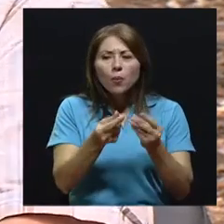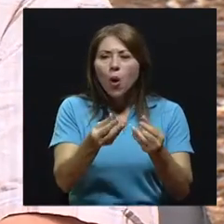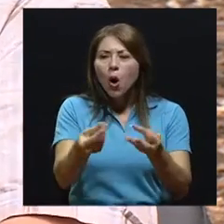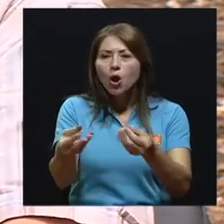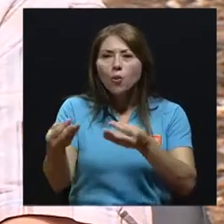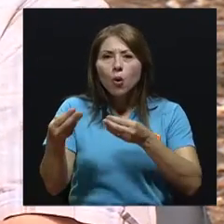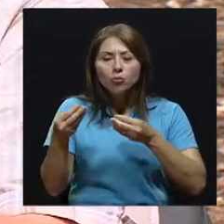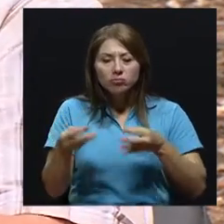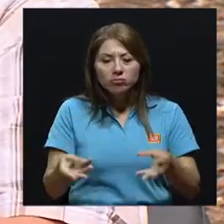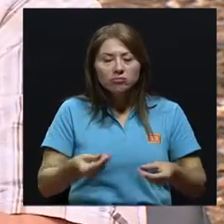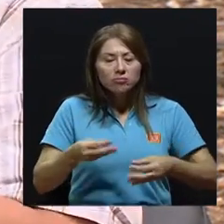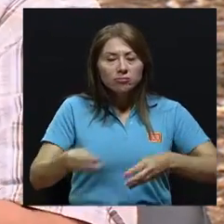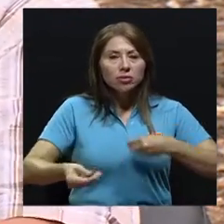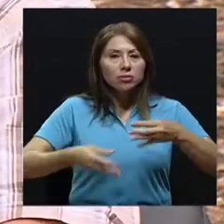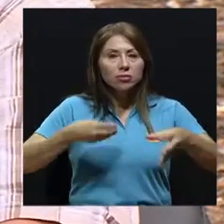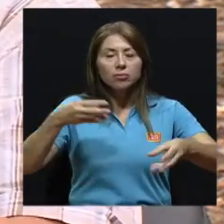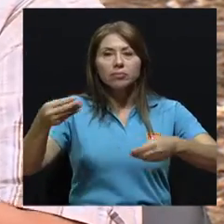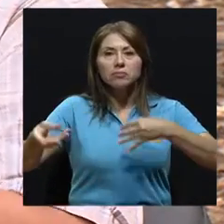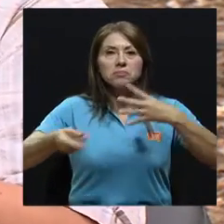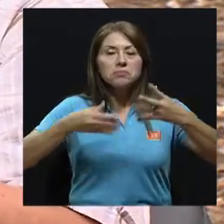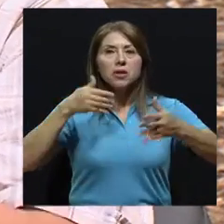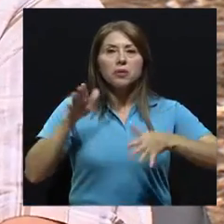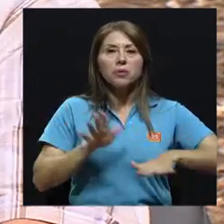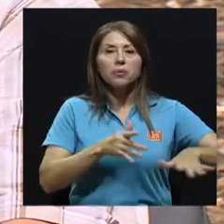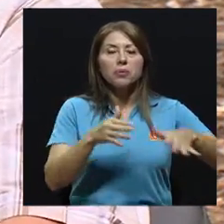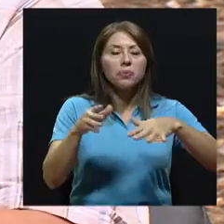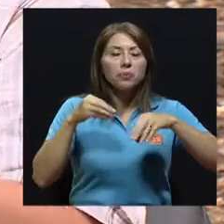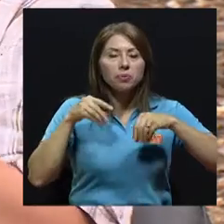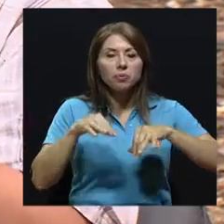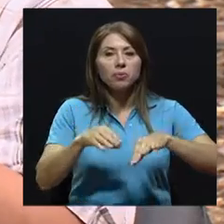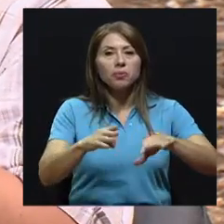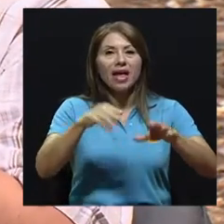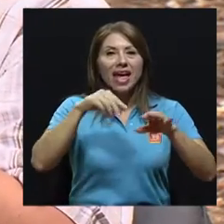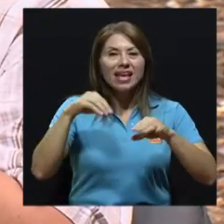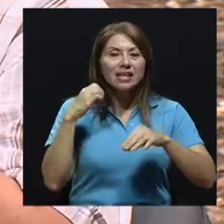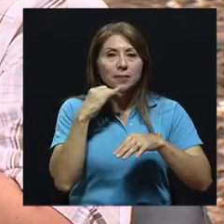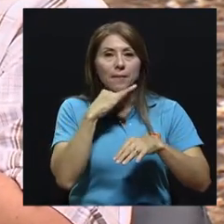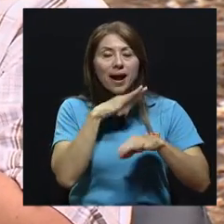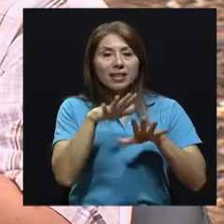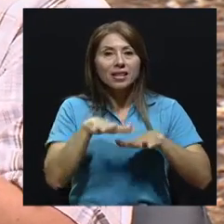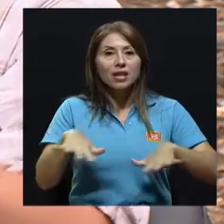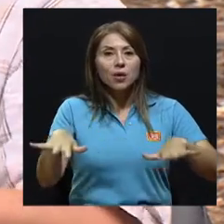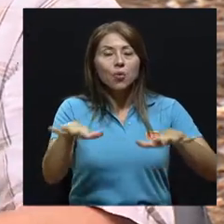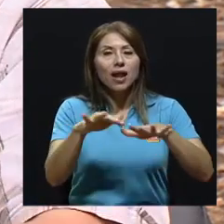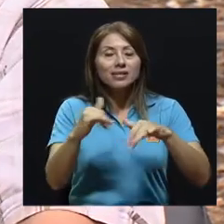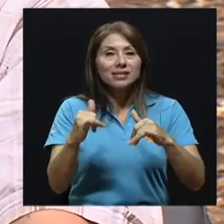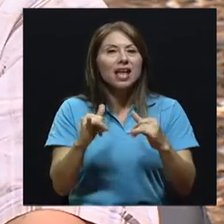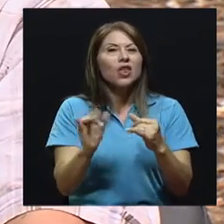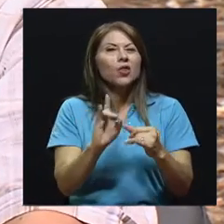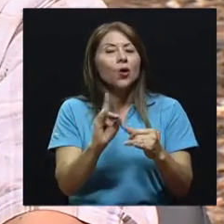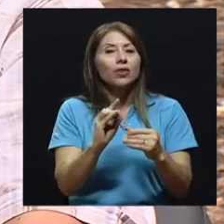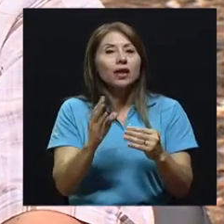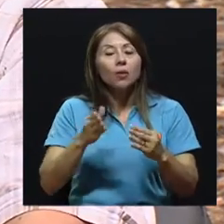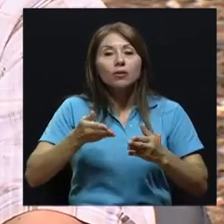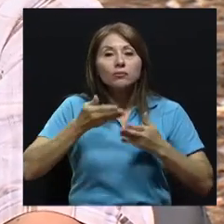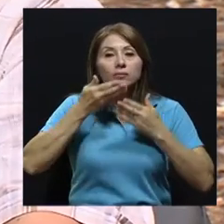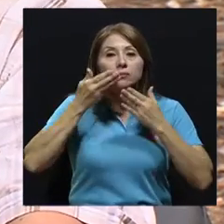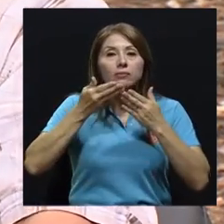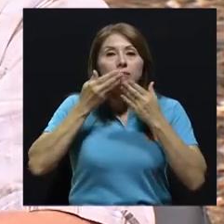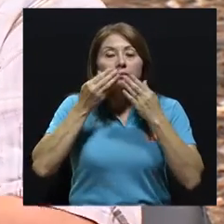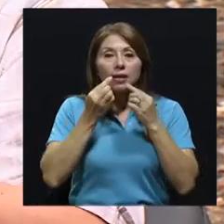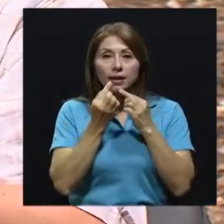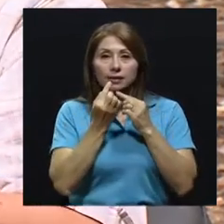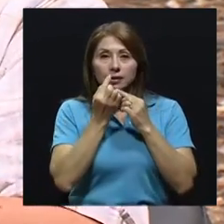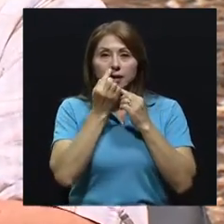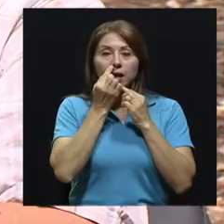grandes, arrastradas del suelo, por erosión, por el viento, normalmente esas partículas se van a quedar retenidas en los vellos, que están en la nariz,